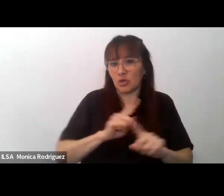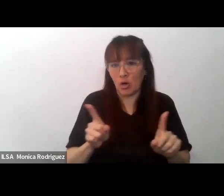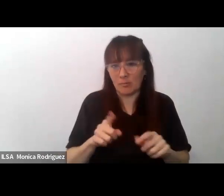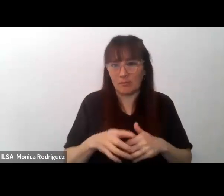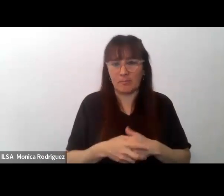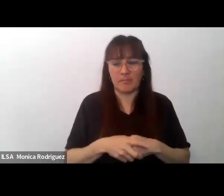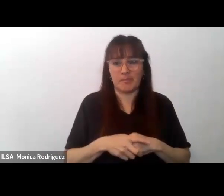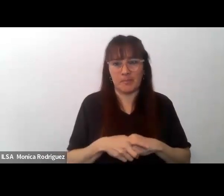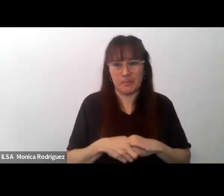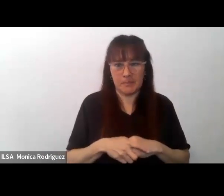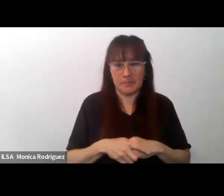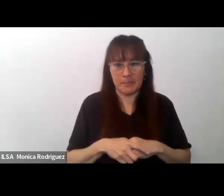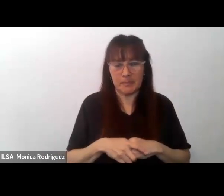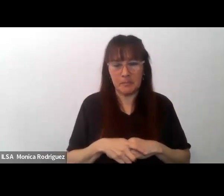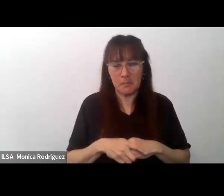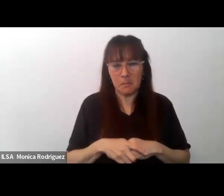depende